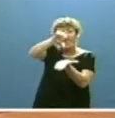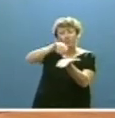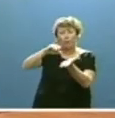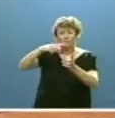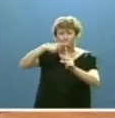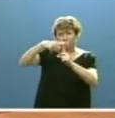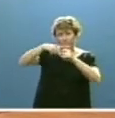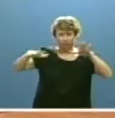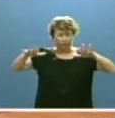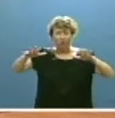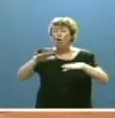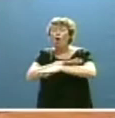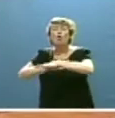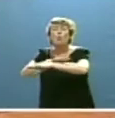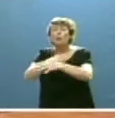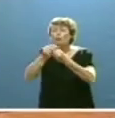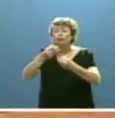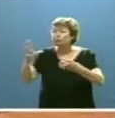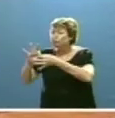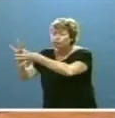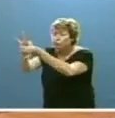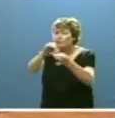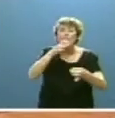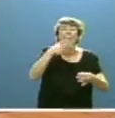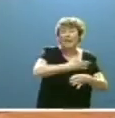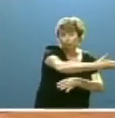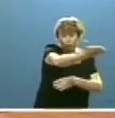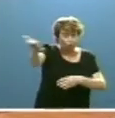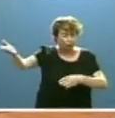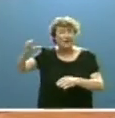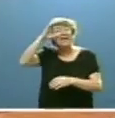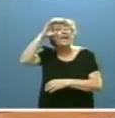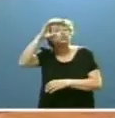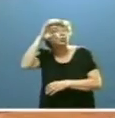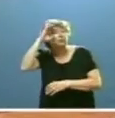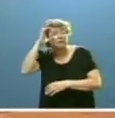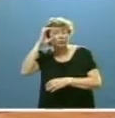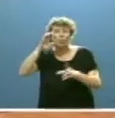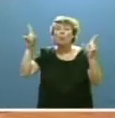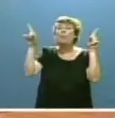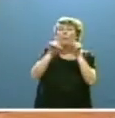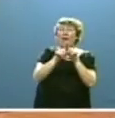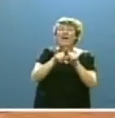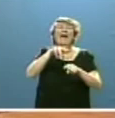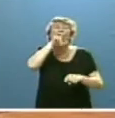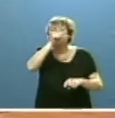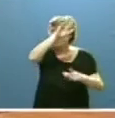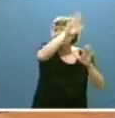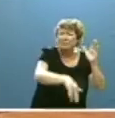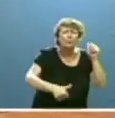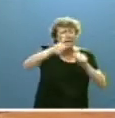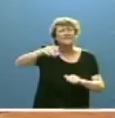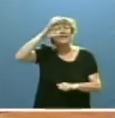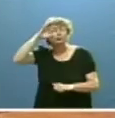gobernando con todos y para todos, escuchando tanto más que hablando, pues solo esa es la